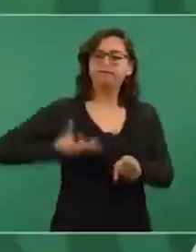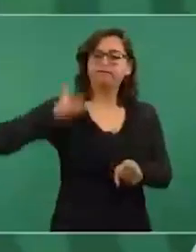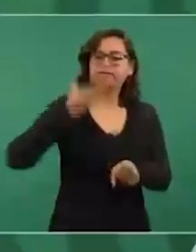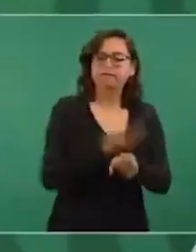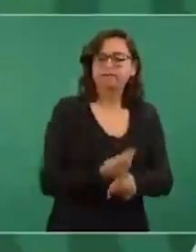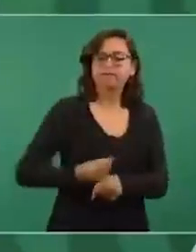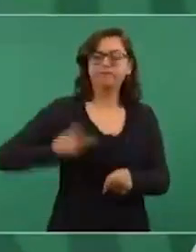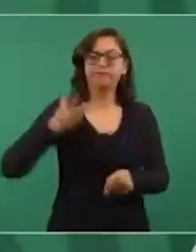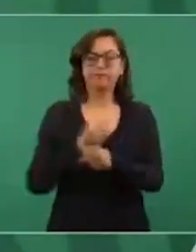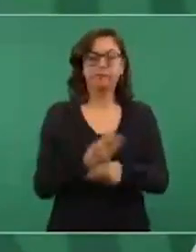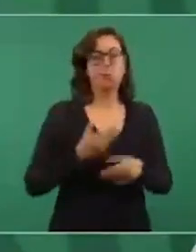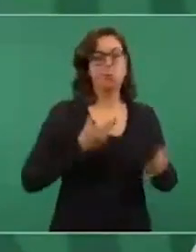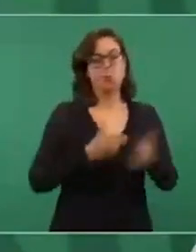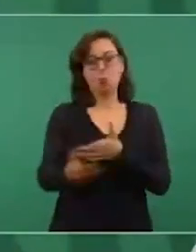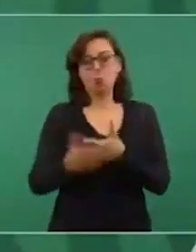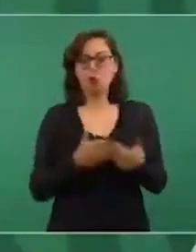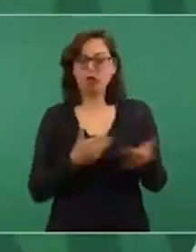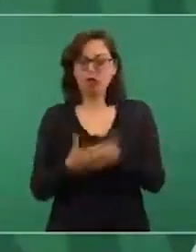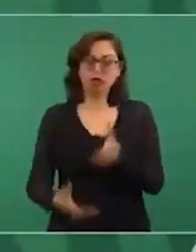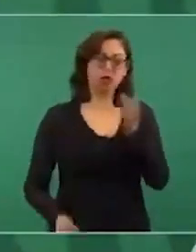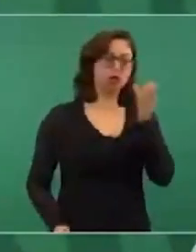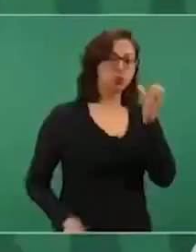se están instalando equipos nuevos.